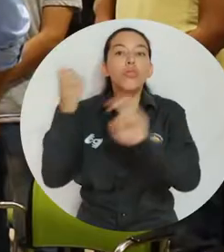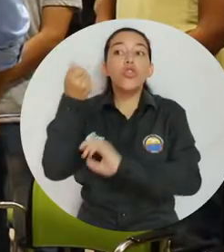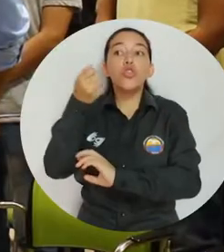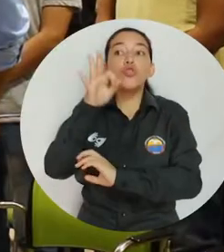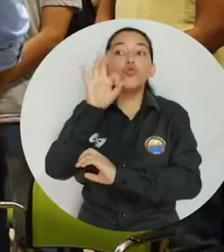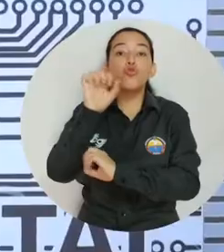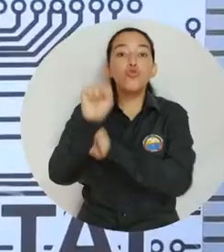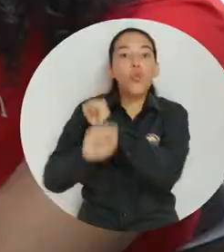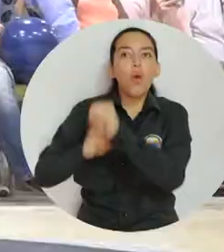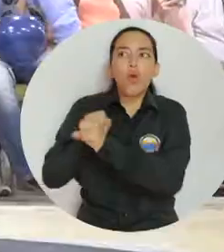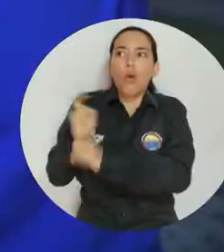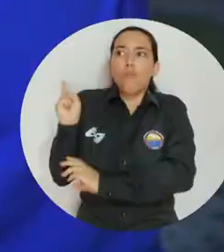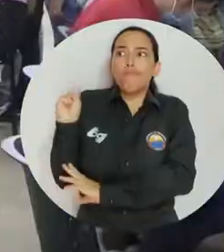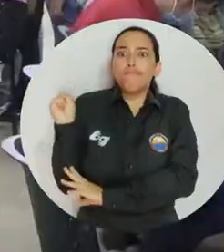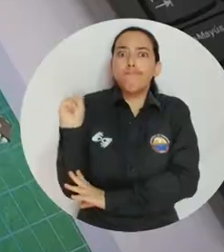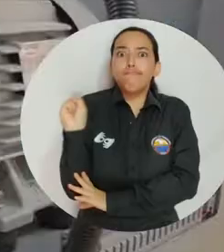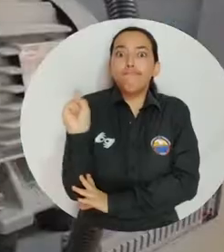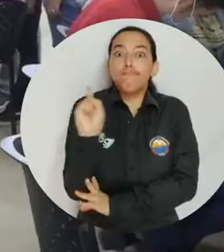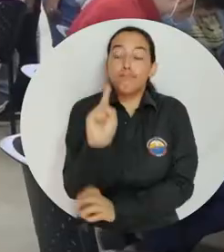de su creación.